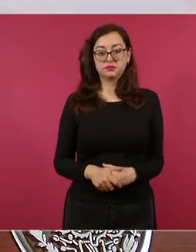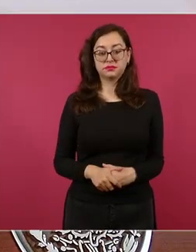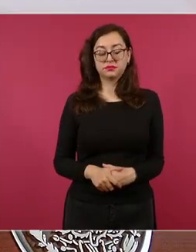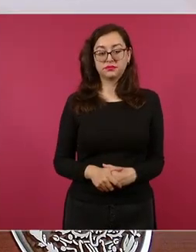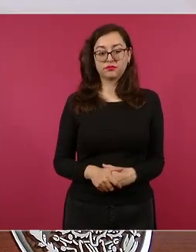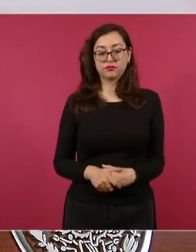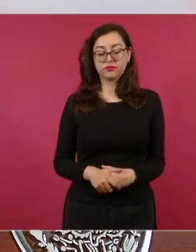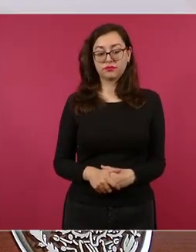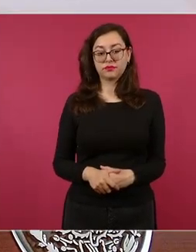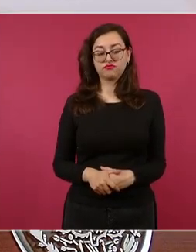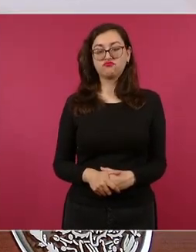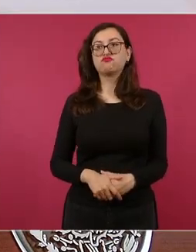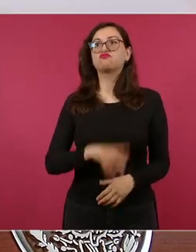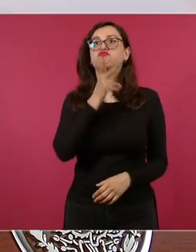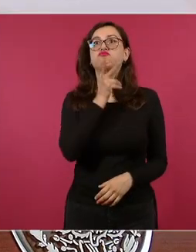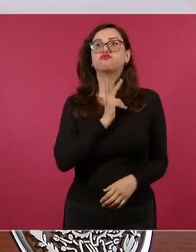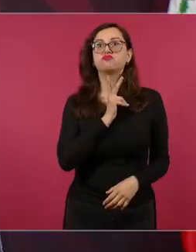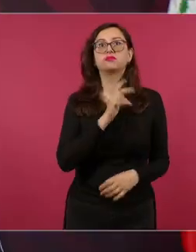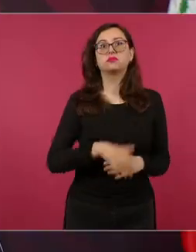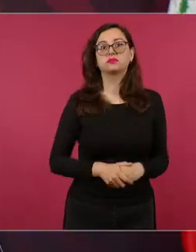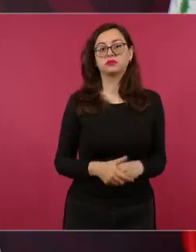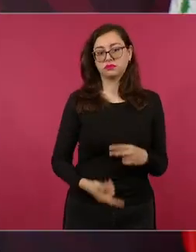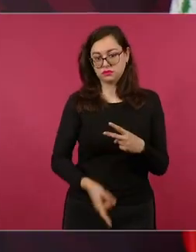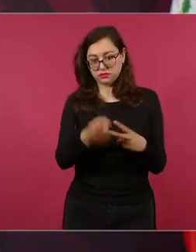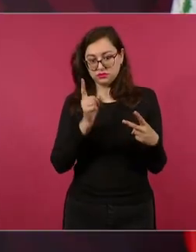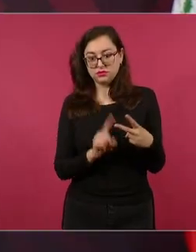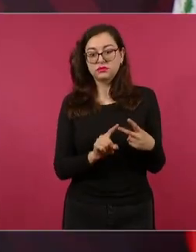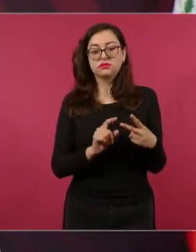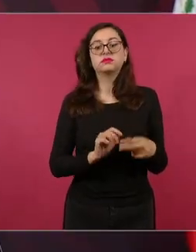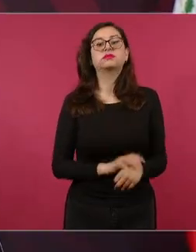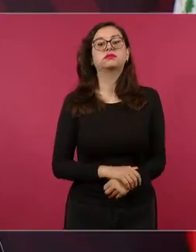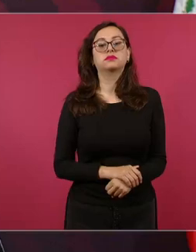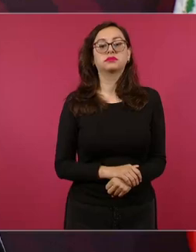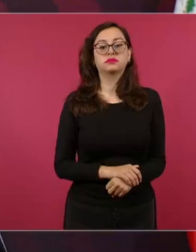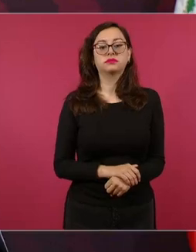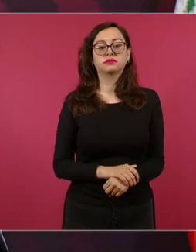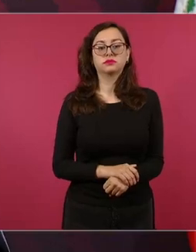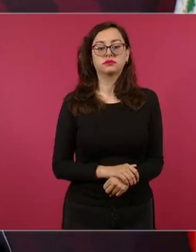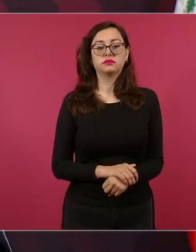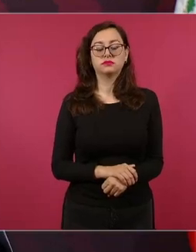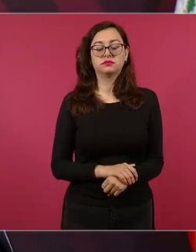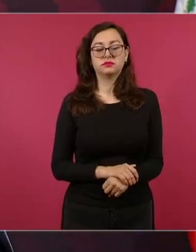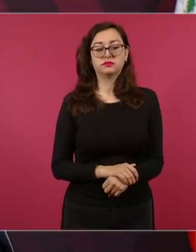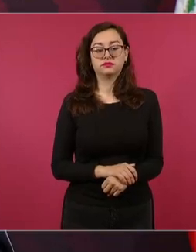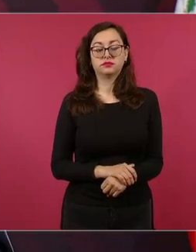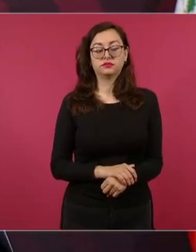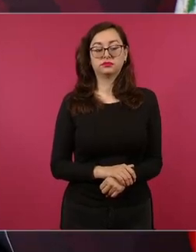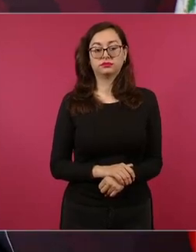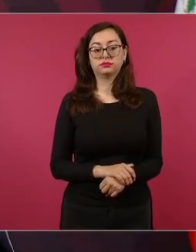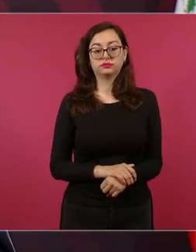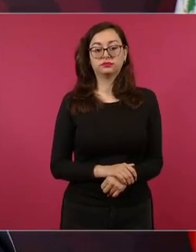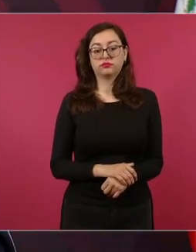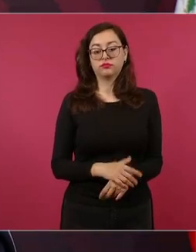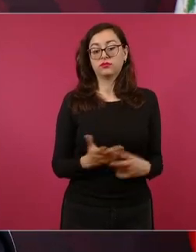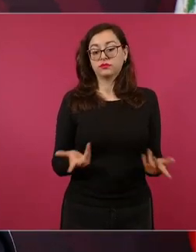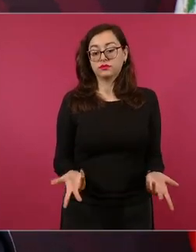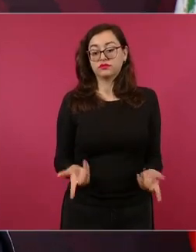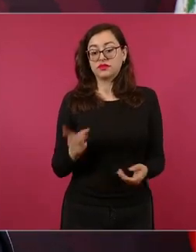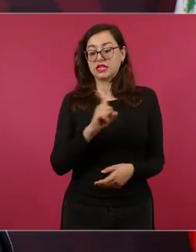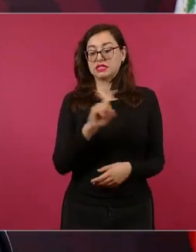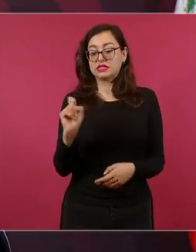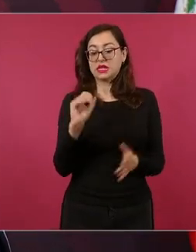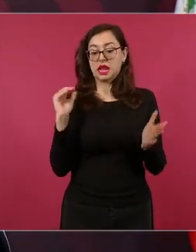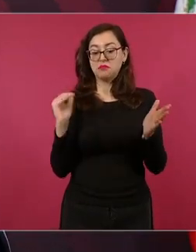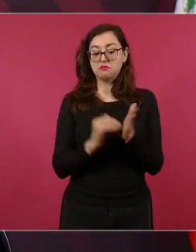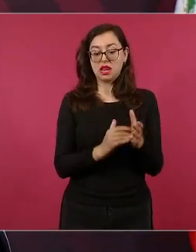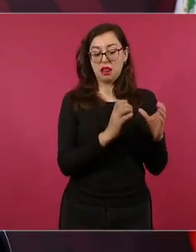materia petrolera se incrementó en cien mil barriles diarios